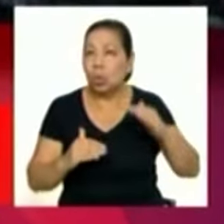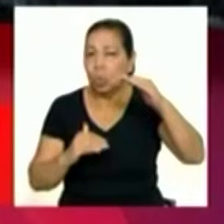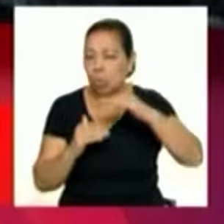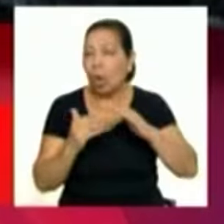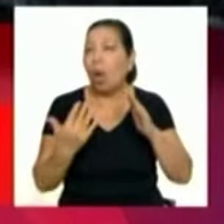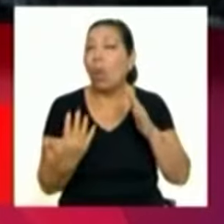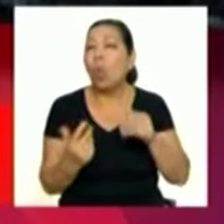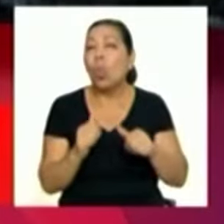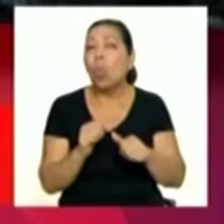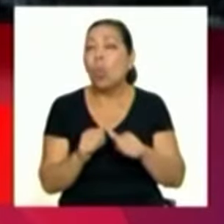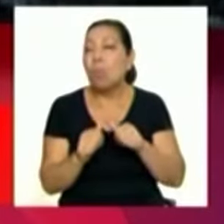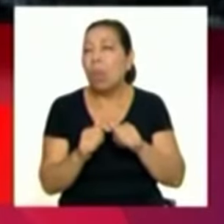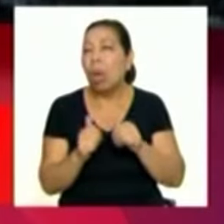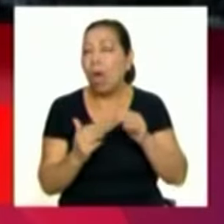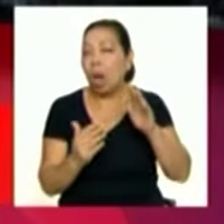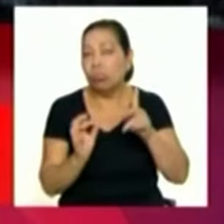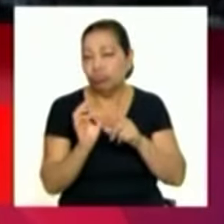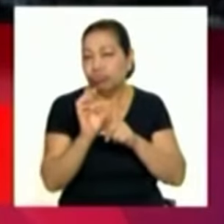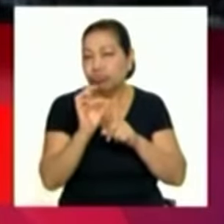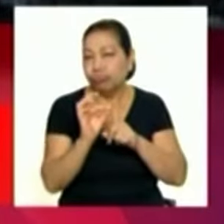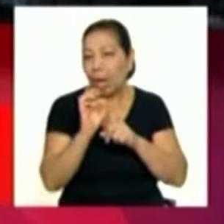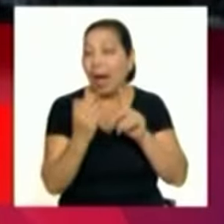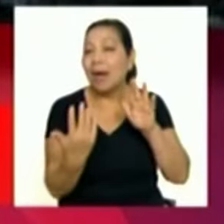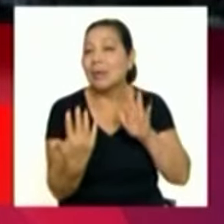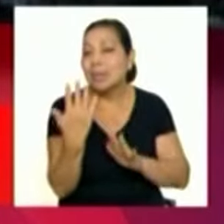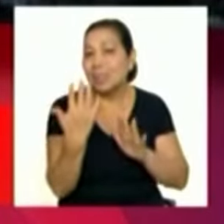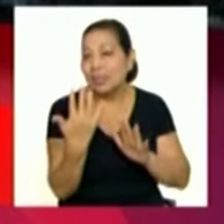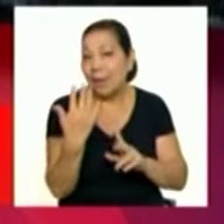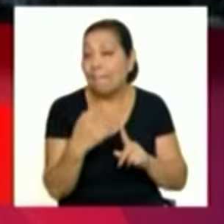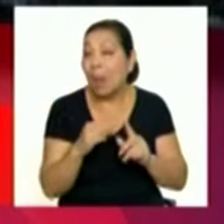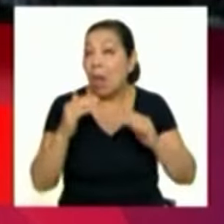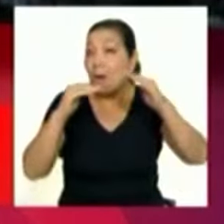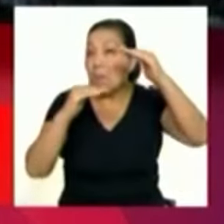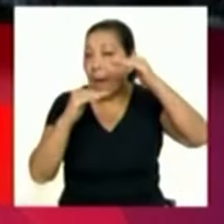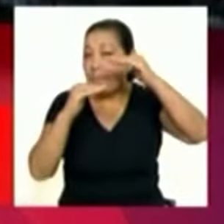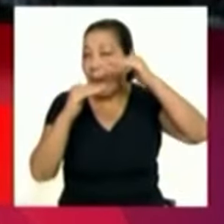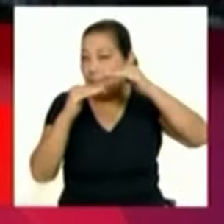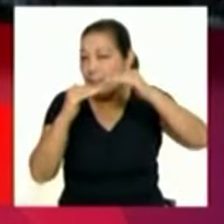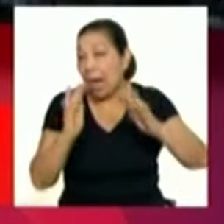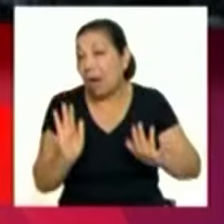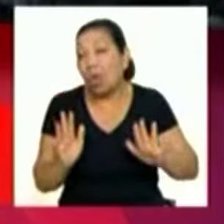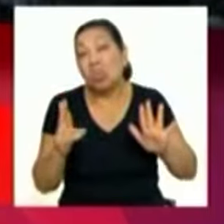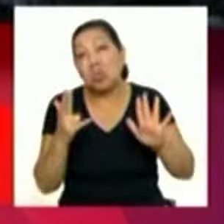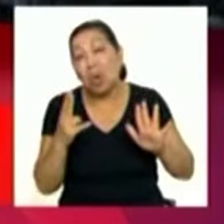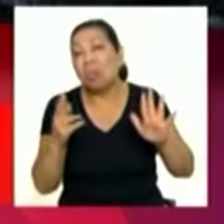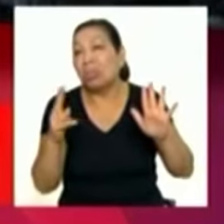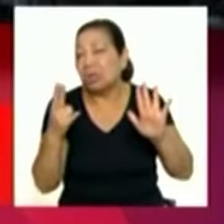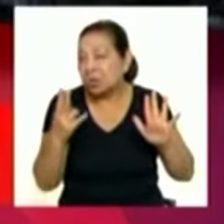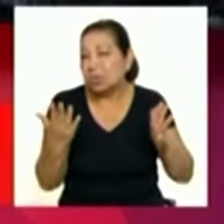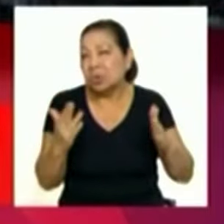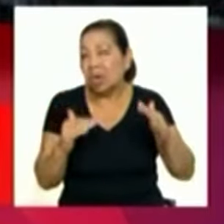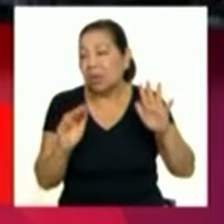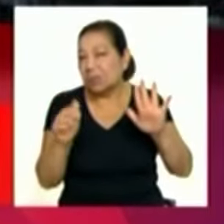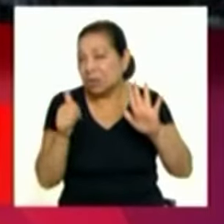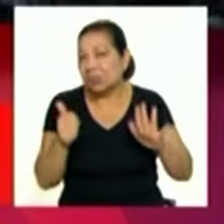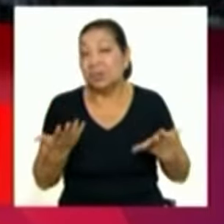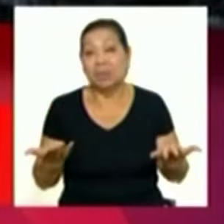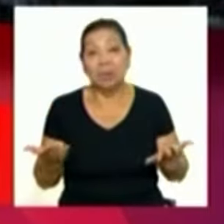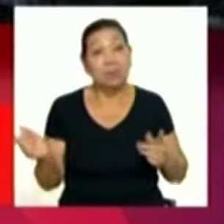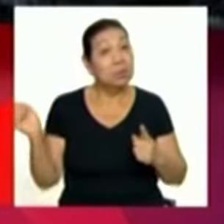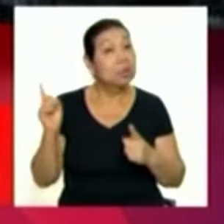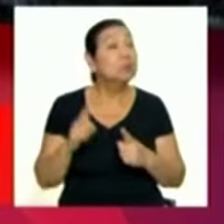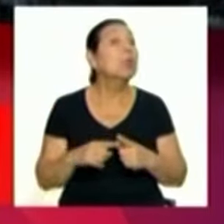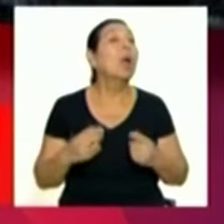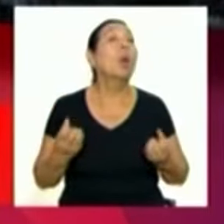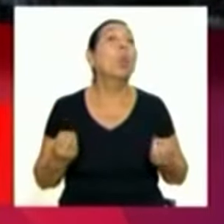valores de 15, entonces a medida que vayamos avanzando las temperaturas de por sí van a ir bajando cada vez más, 18, 17, incluso 16 grados. llegar hasta